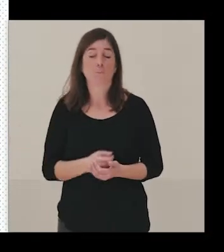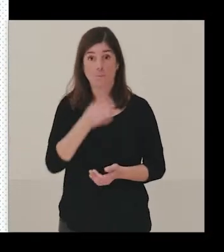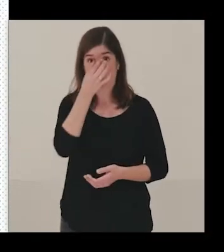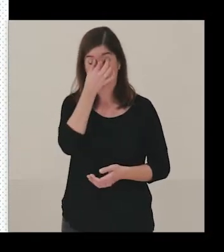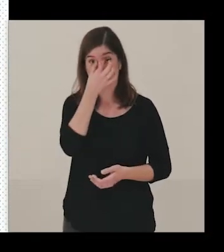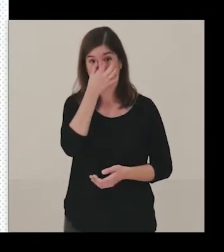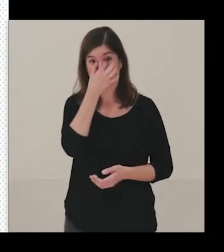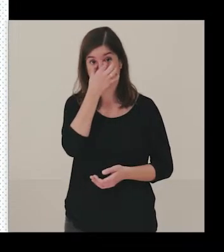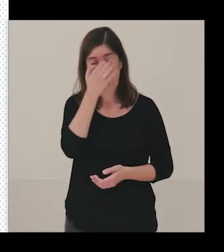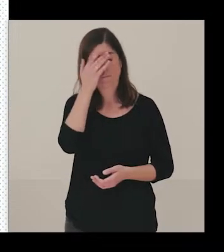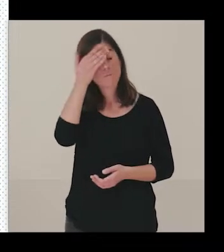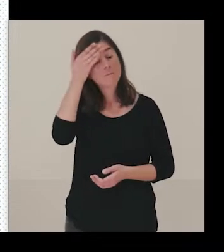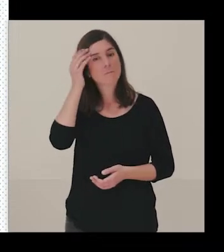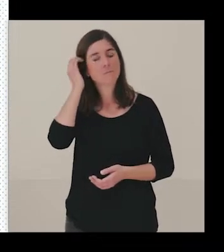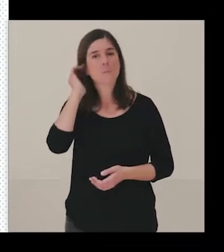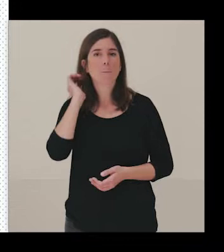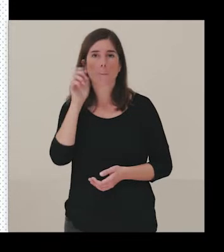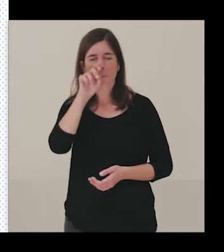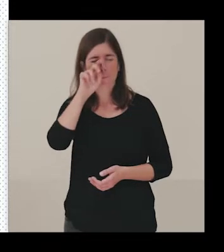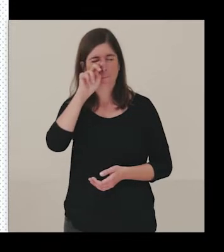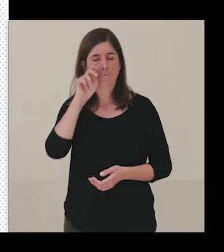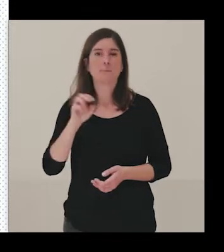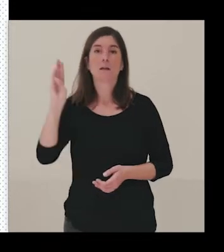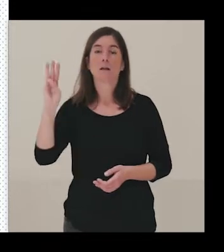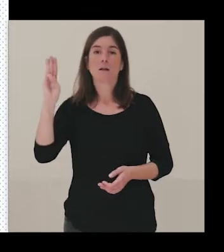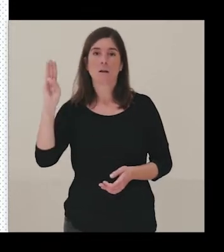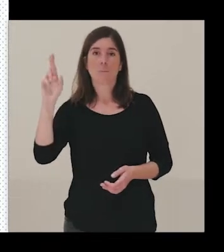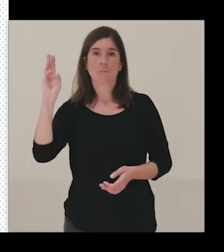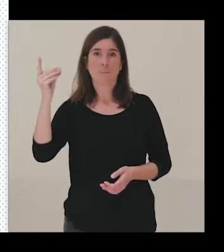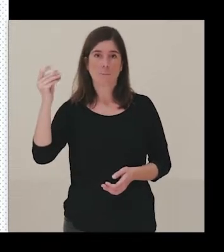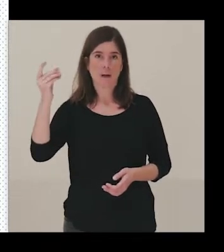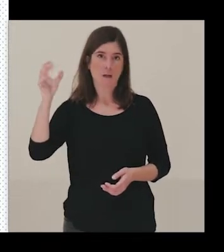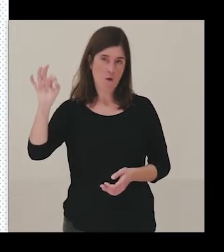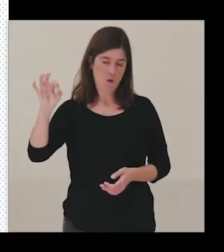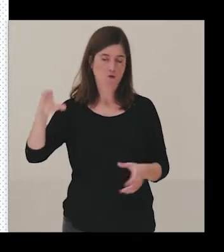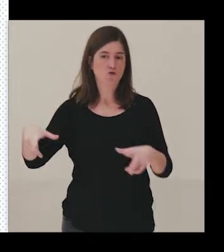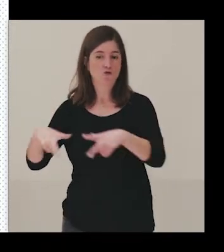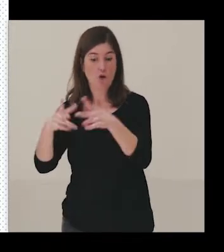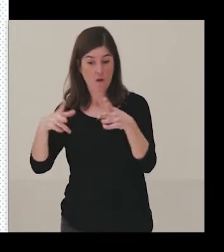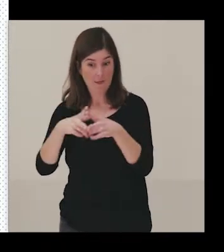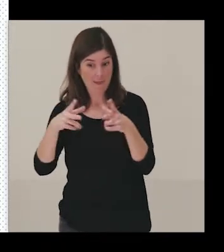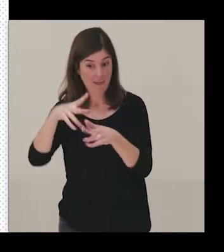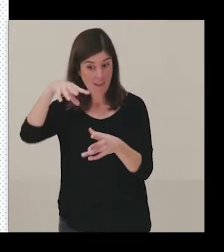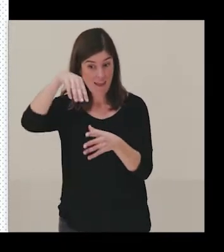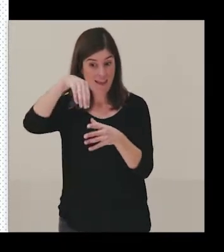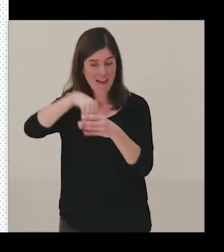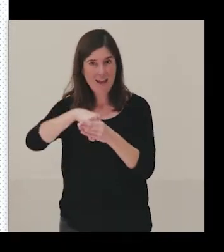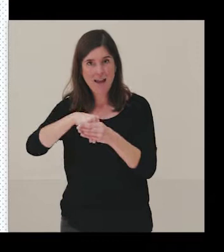Social quizá sería el foco o los públicos